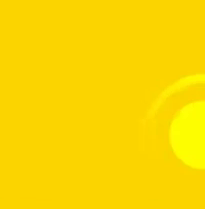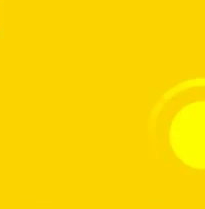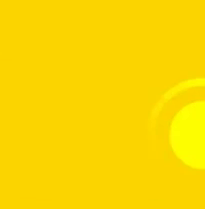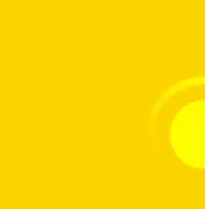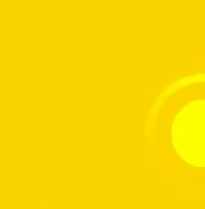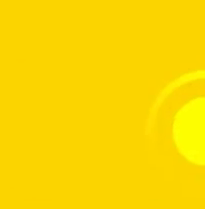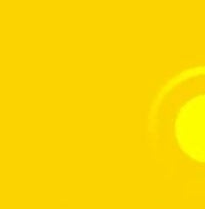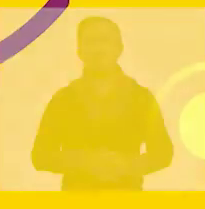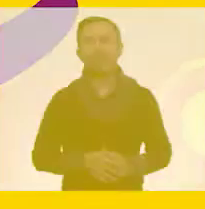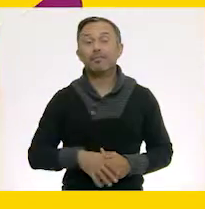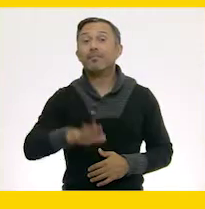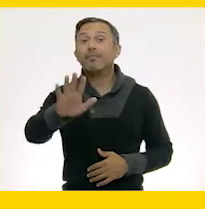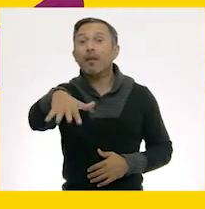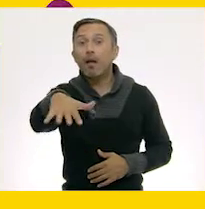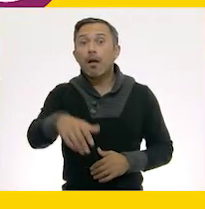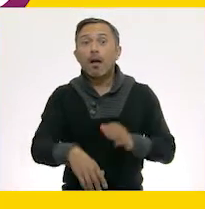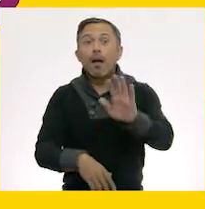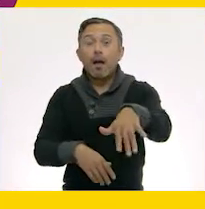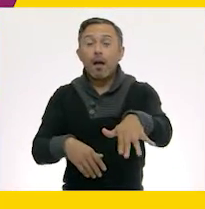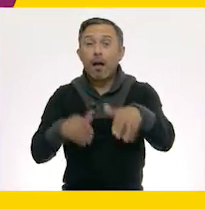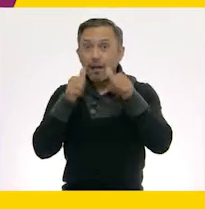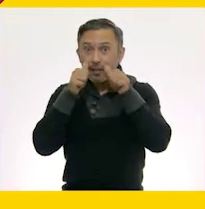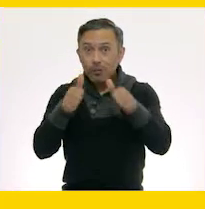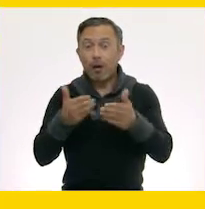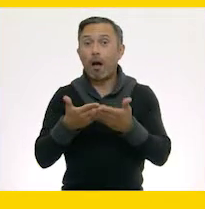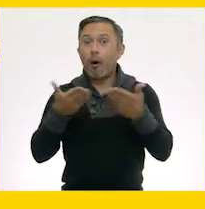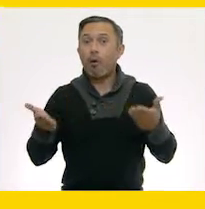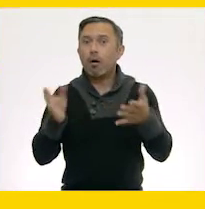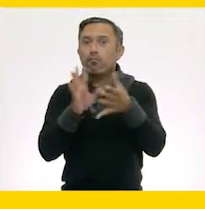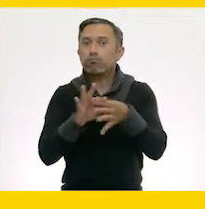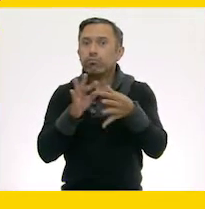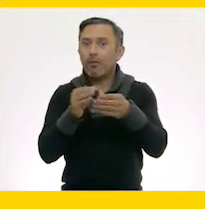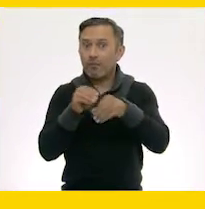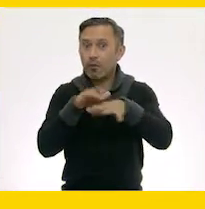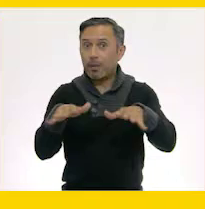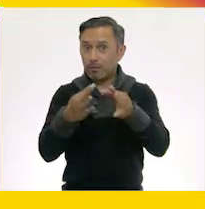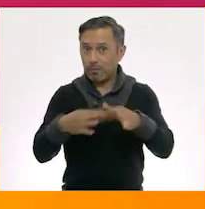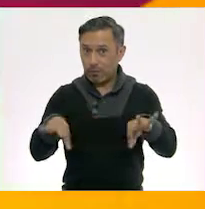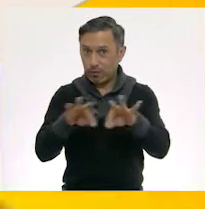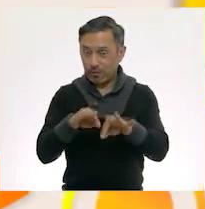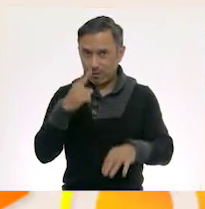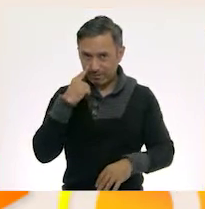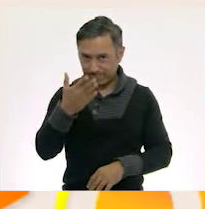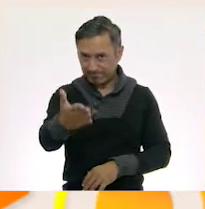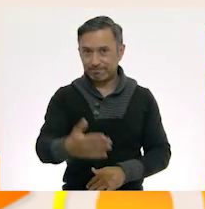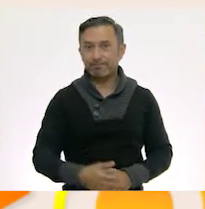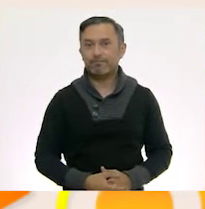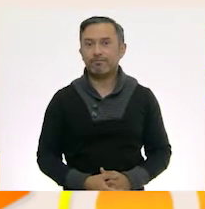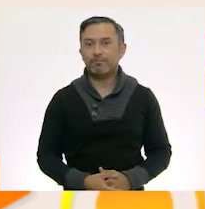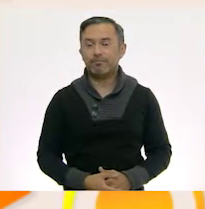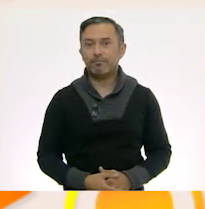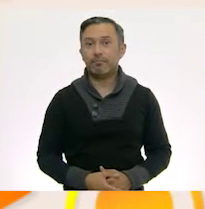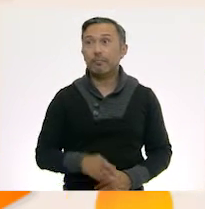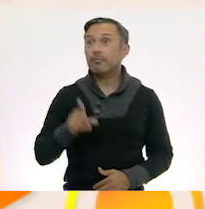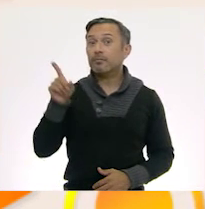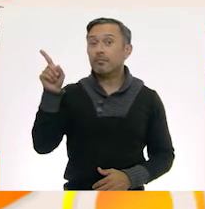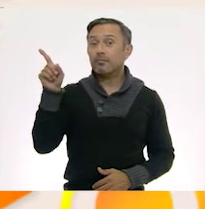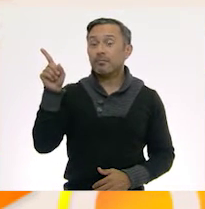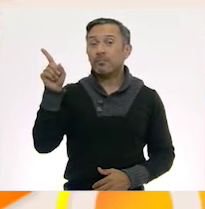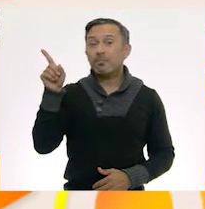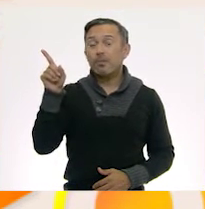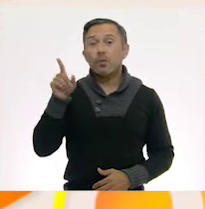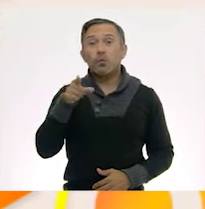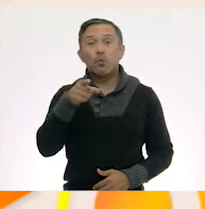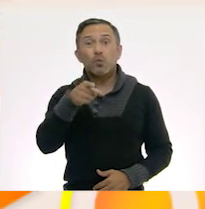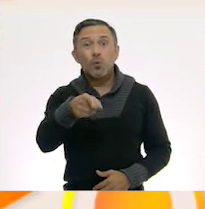Atención, atención. A continuación, información importante. A este número puedes llamar cuando